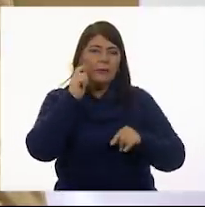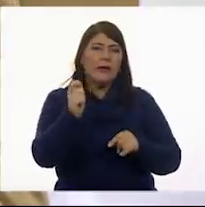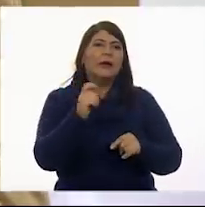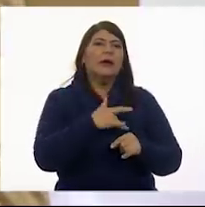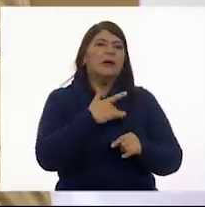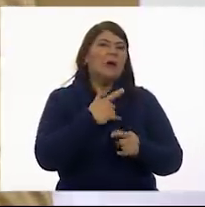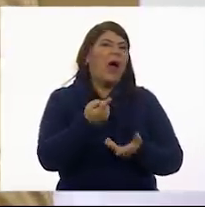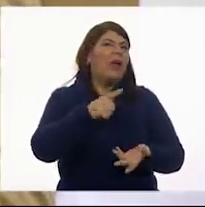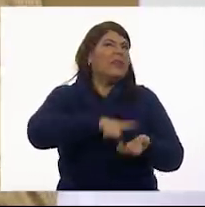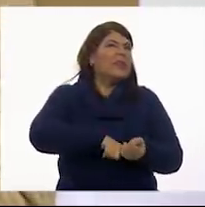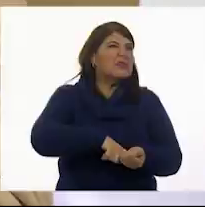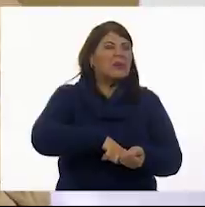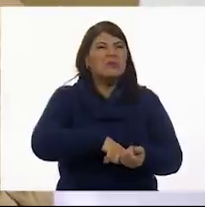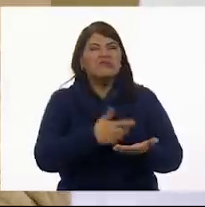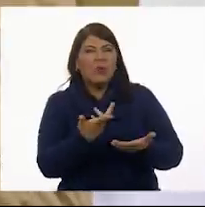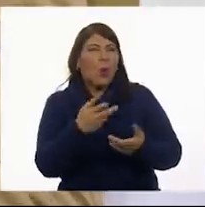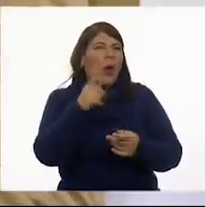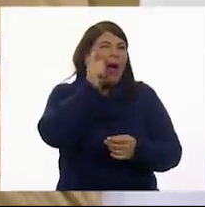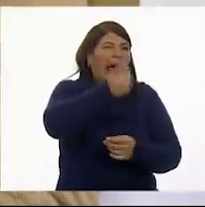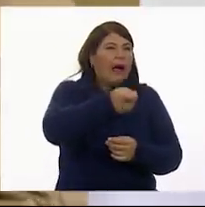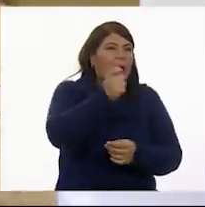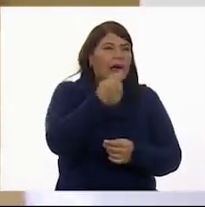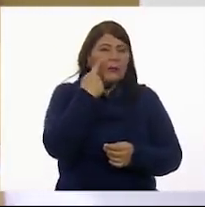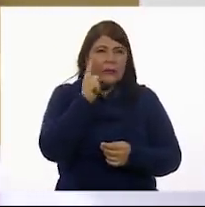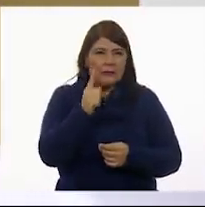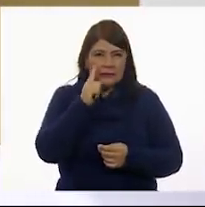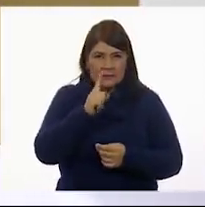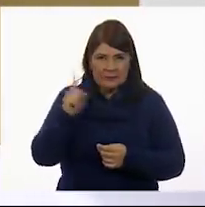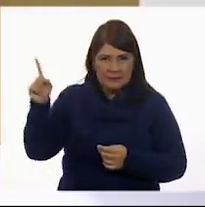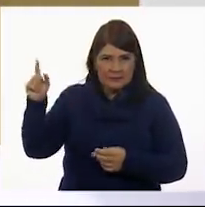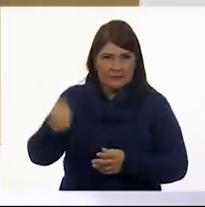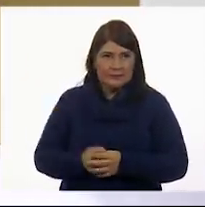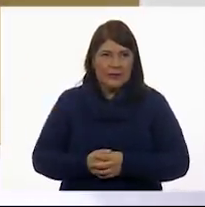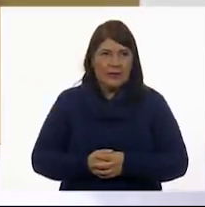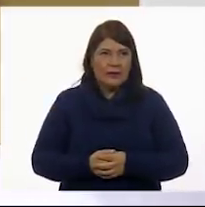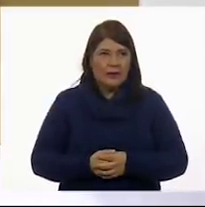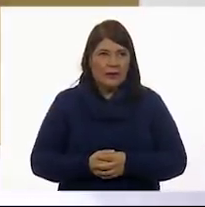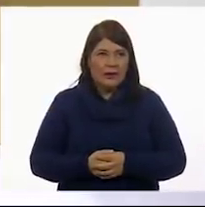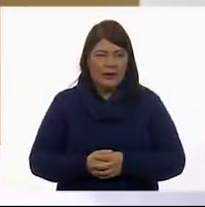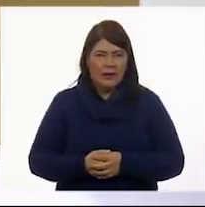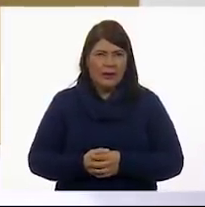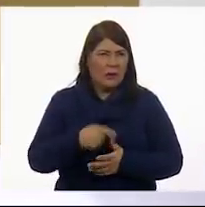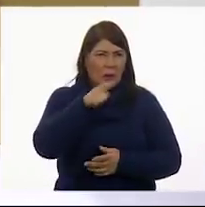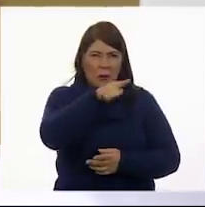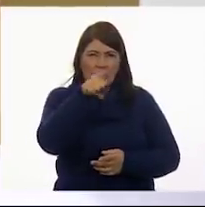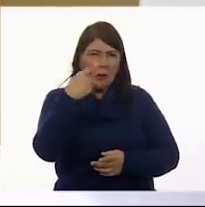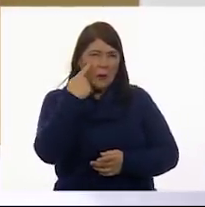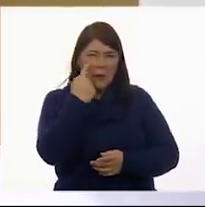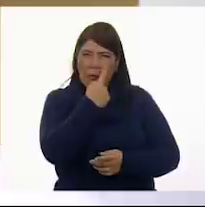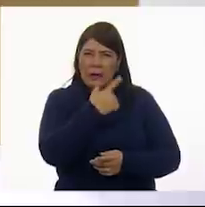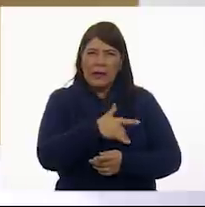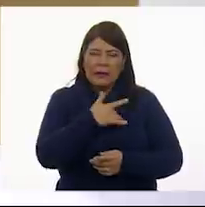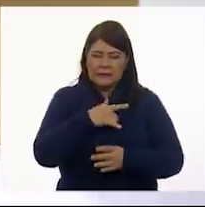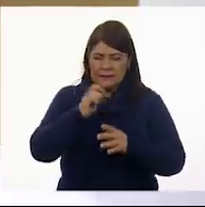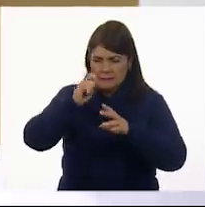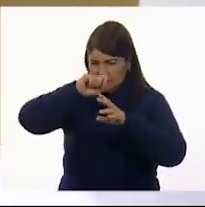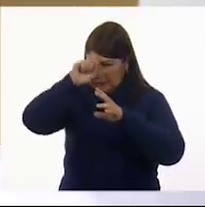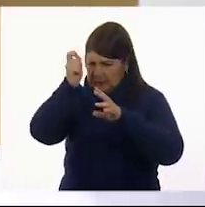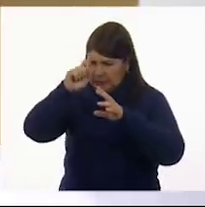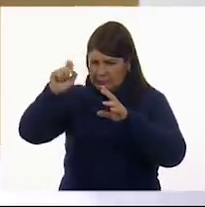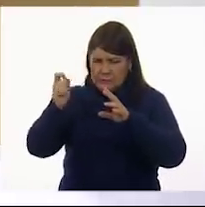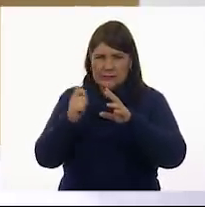misterio. ¿Qué será, agente Britza? Esto que estoy haciendo. ¿Qué será, agente Britza? Es algo